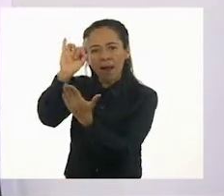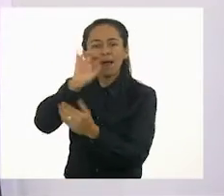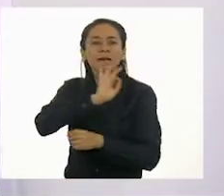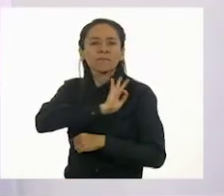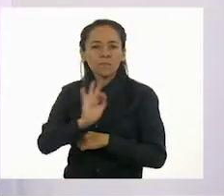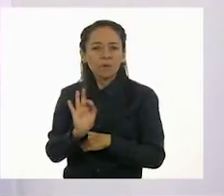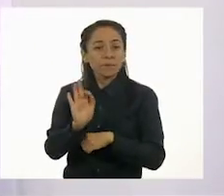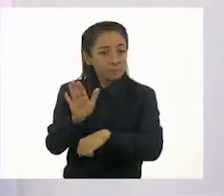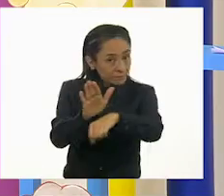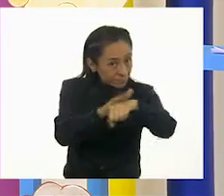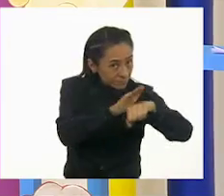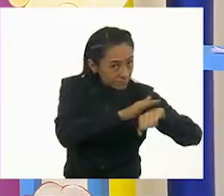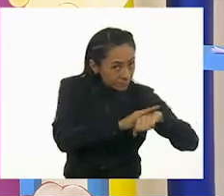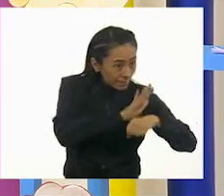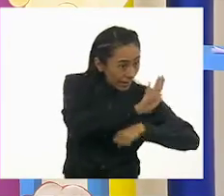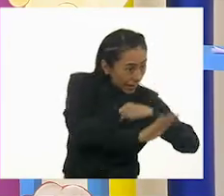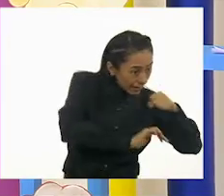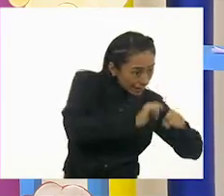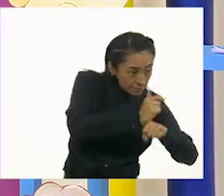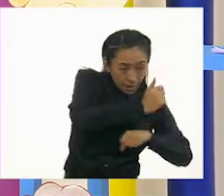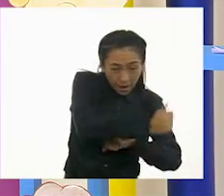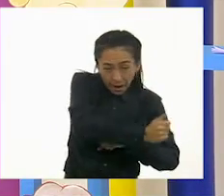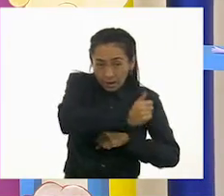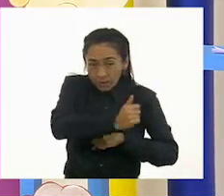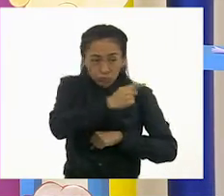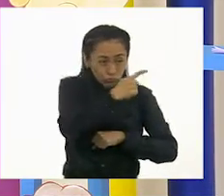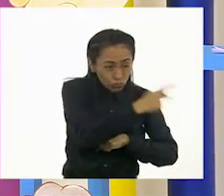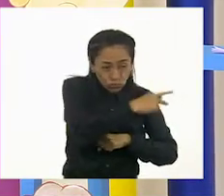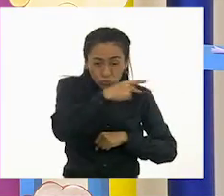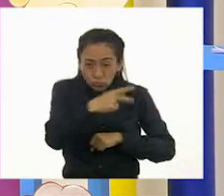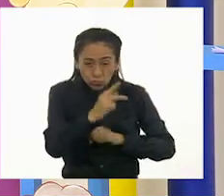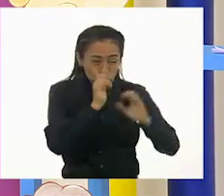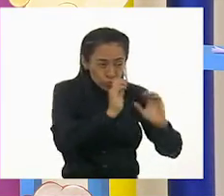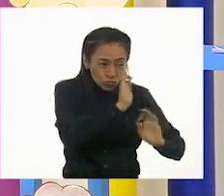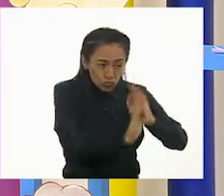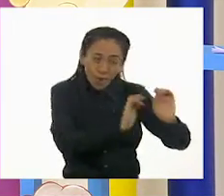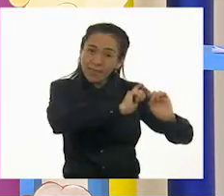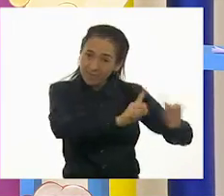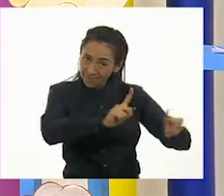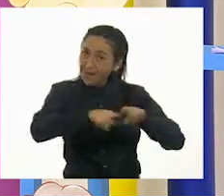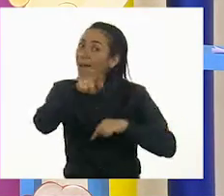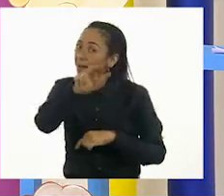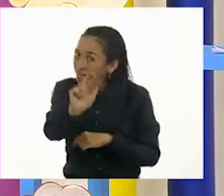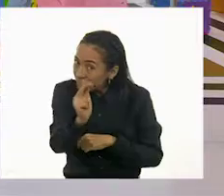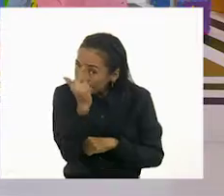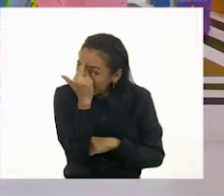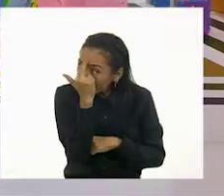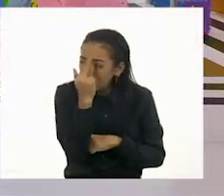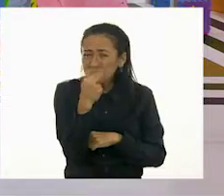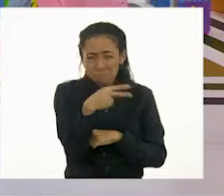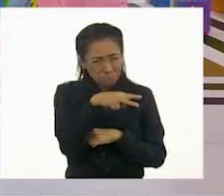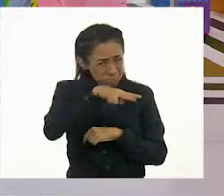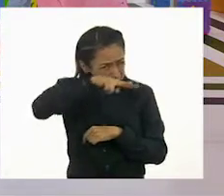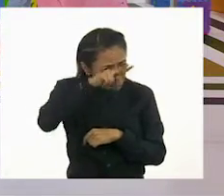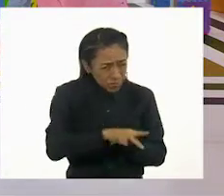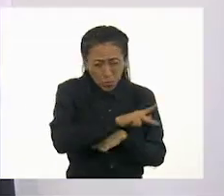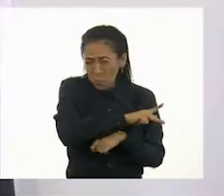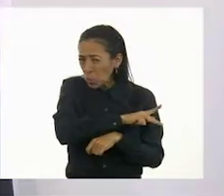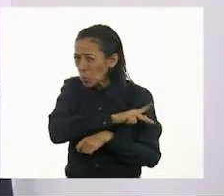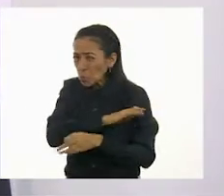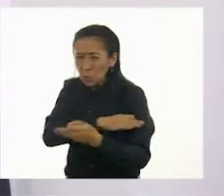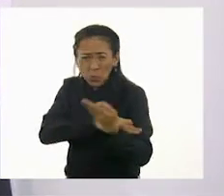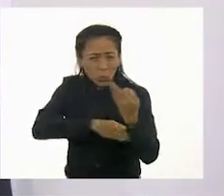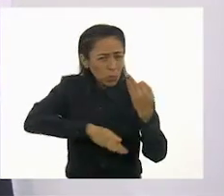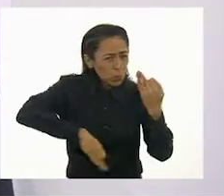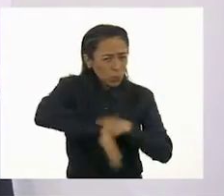cada animal requiere un cuidado diferente. Pero todos requieren atención. Bien,